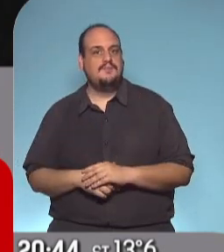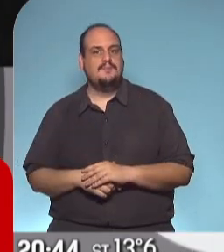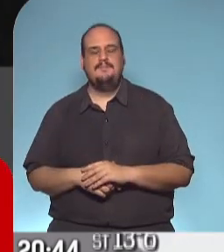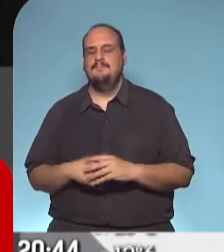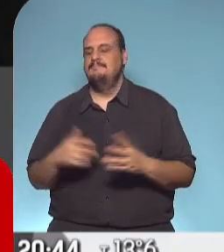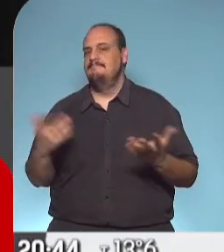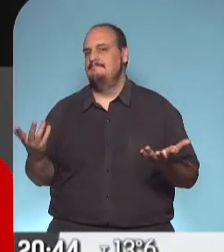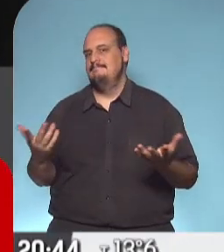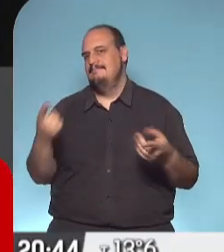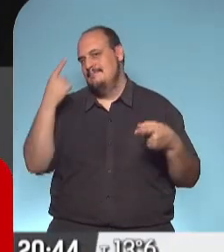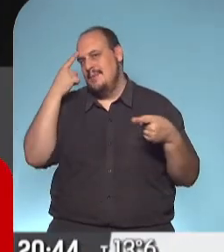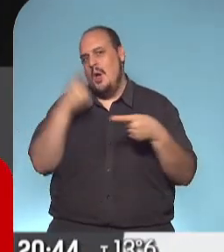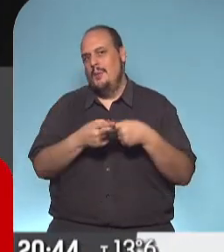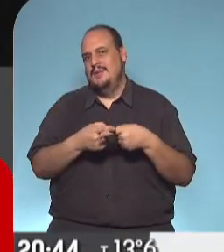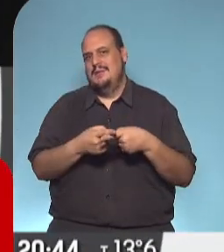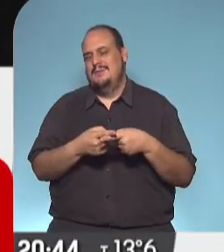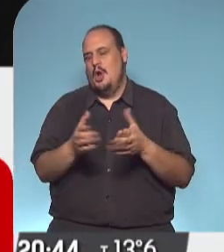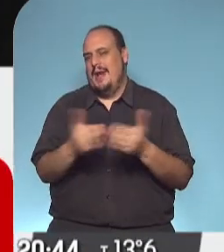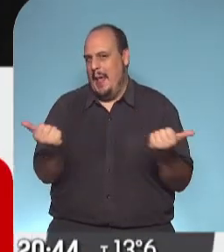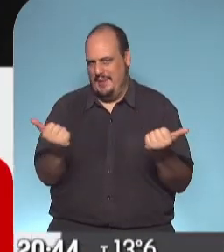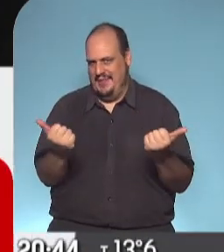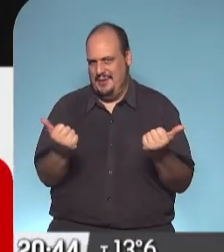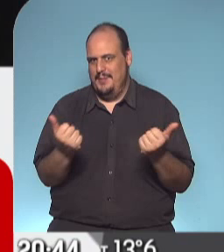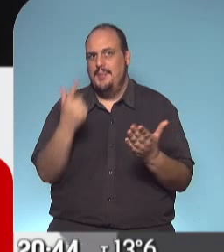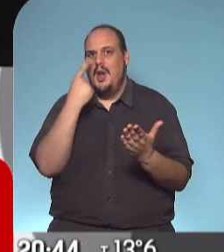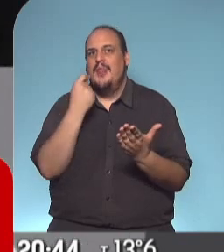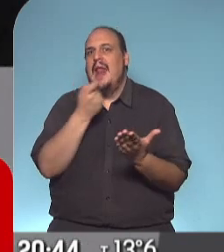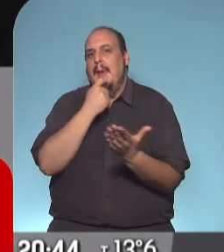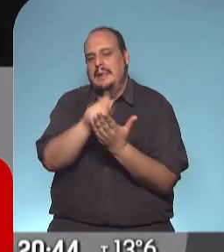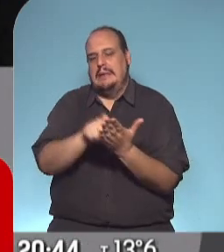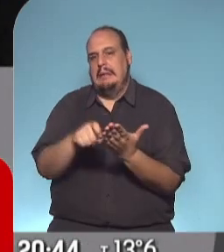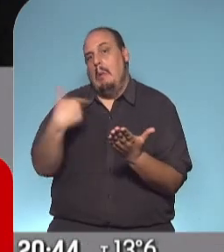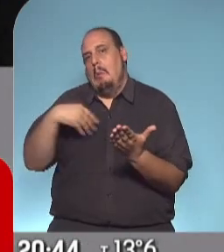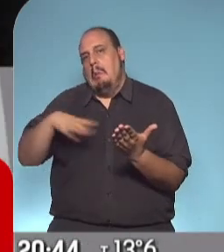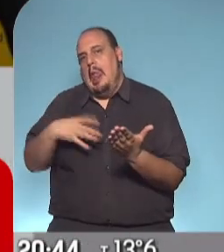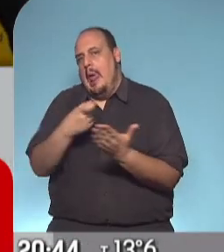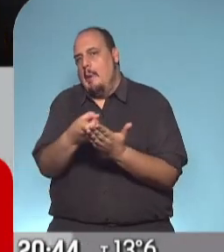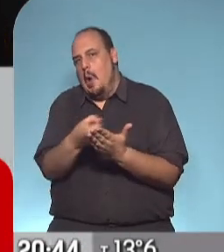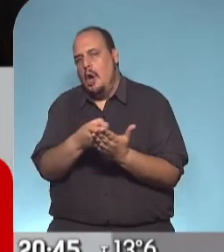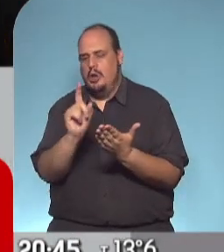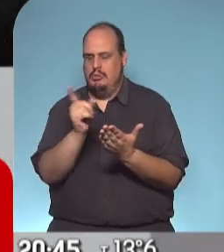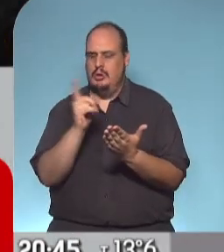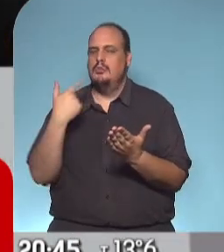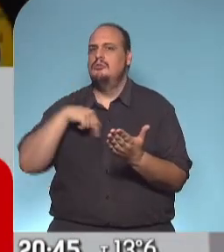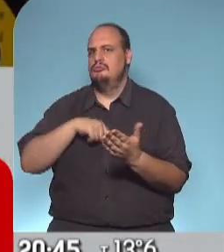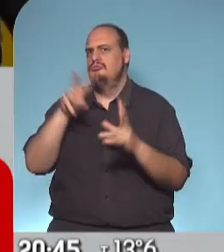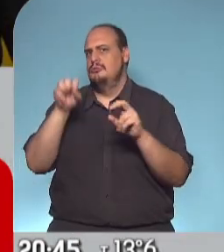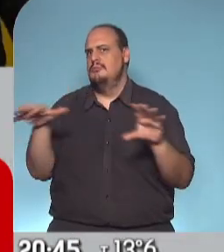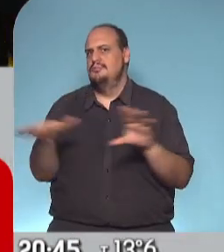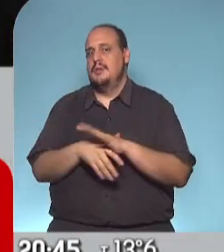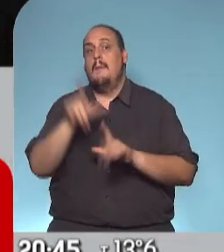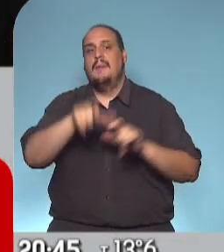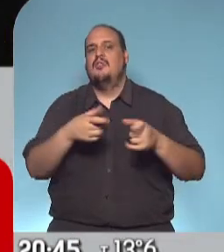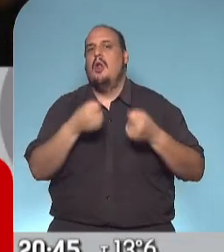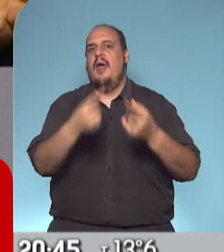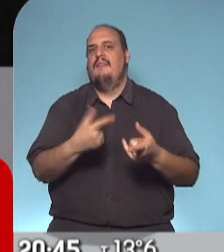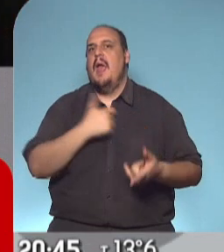Mirá, el objetivo siempre es lo antes posible, pero no es que tenemos una fecha en borrador. Además, en esto tenemos que ser muy precisos, en no generar expectativas a